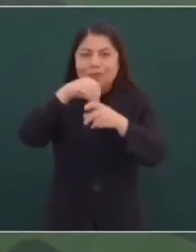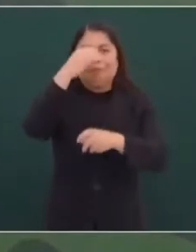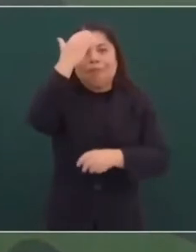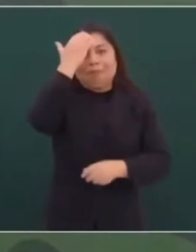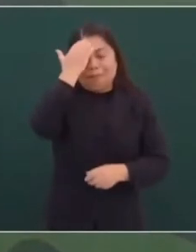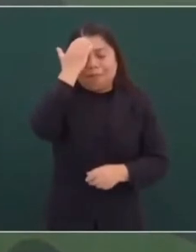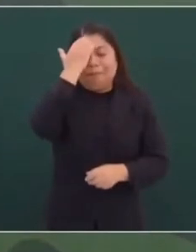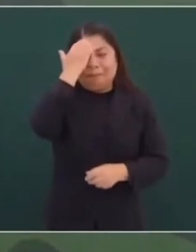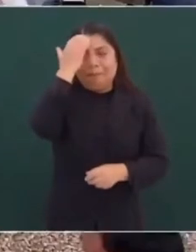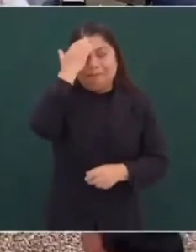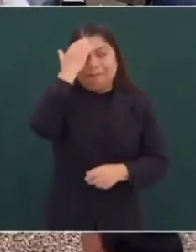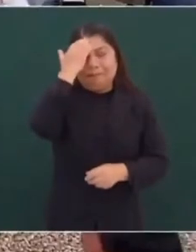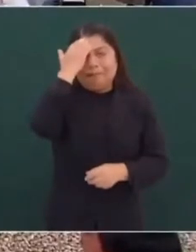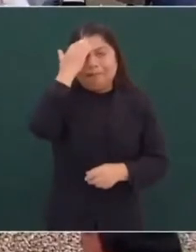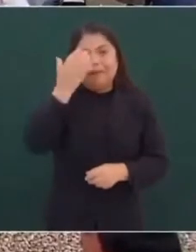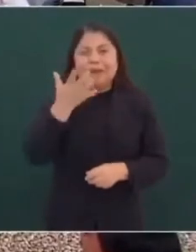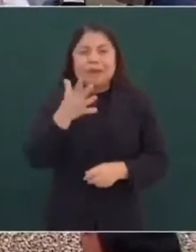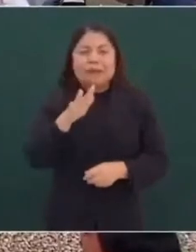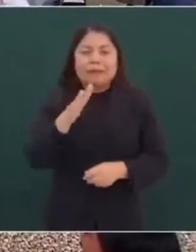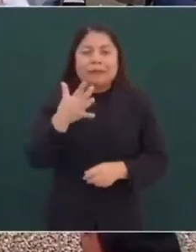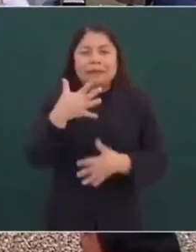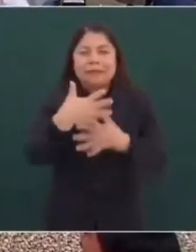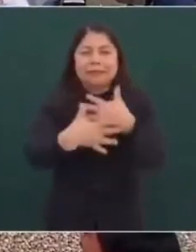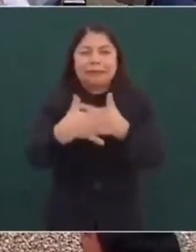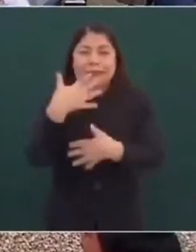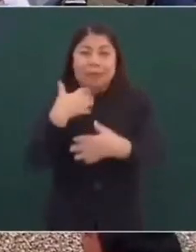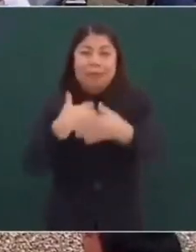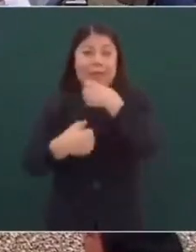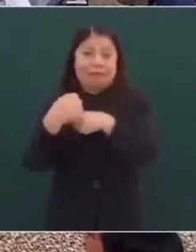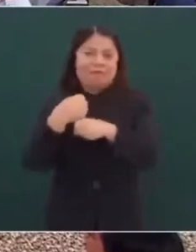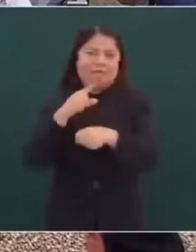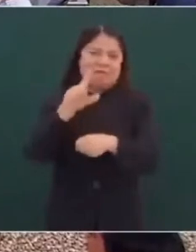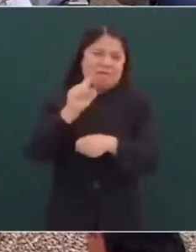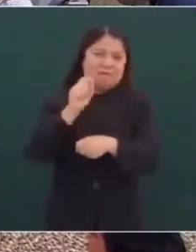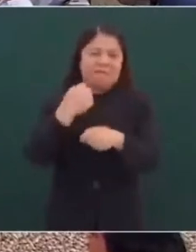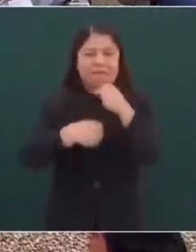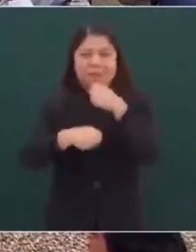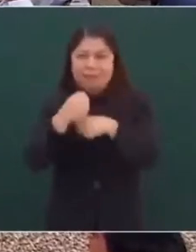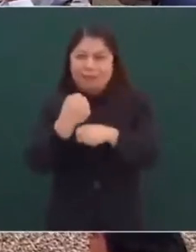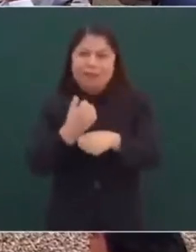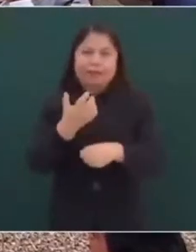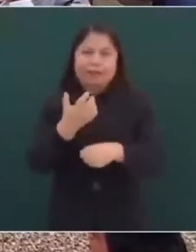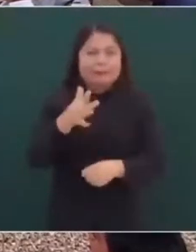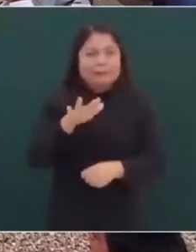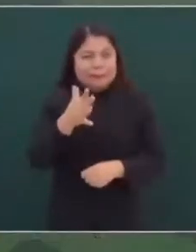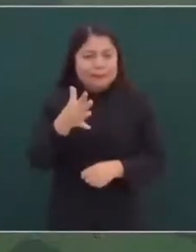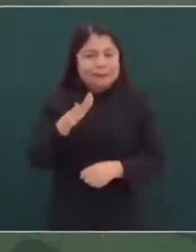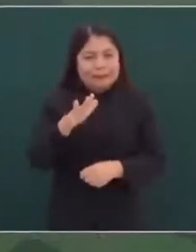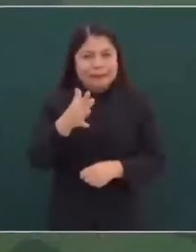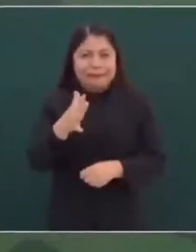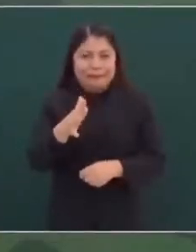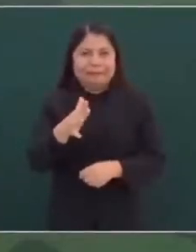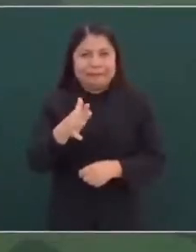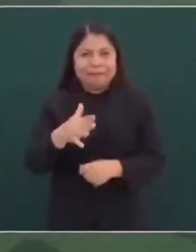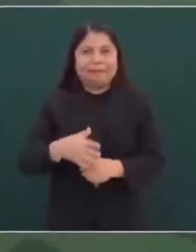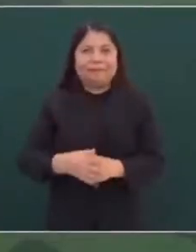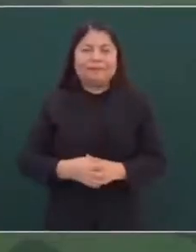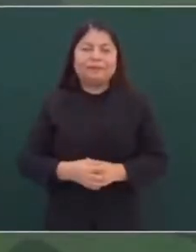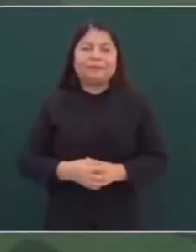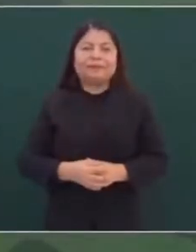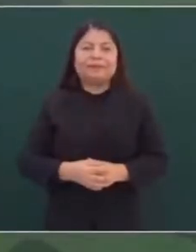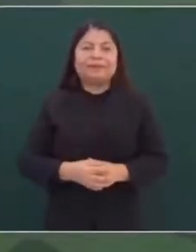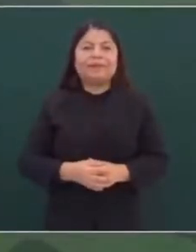hace como 15 años, 20 años, descubrí esa